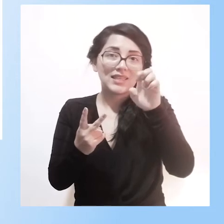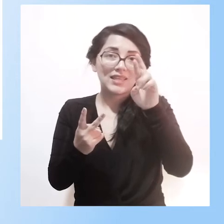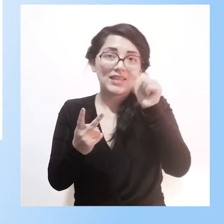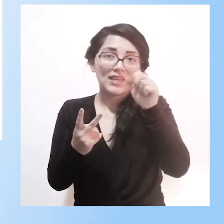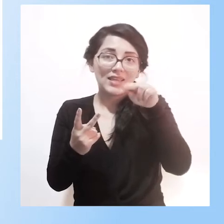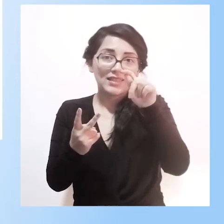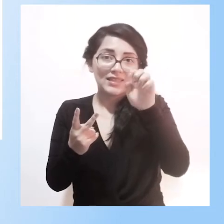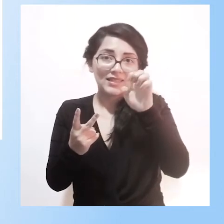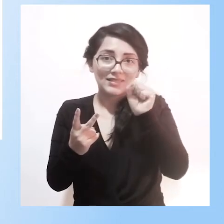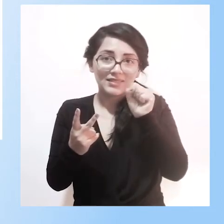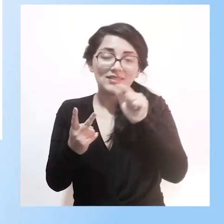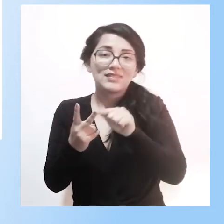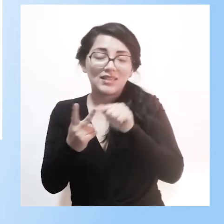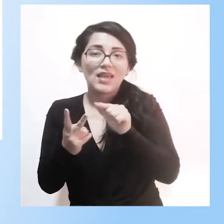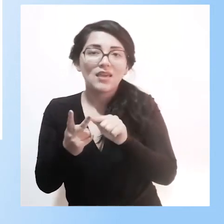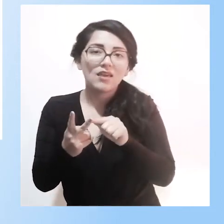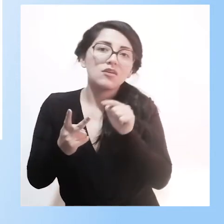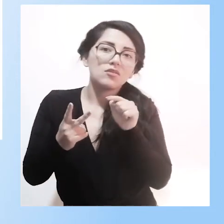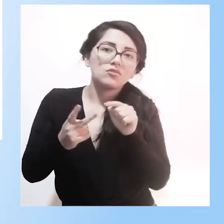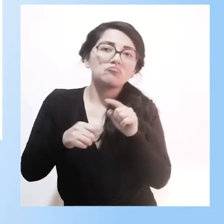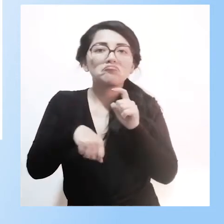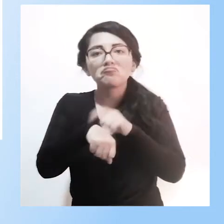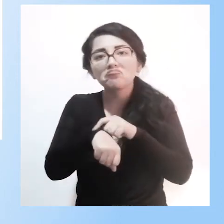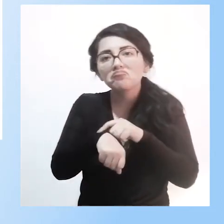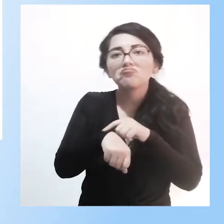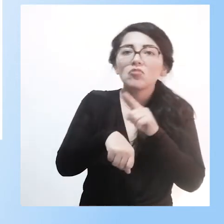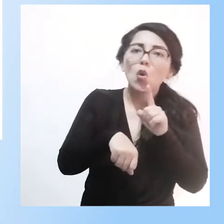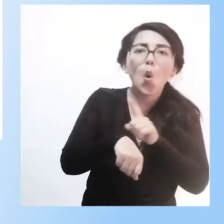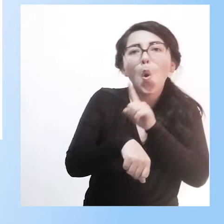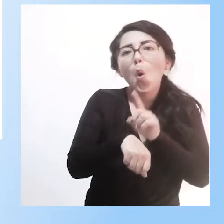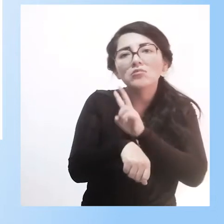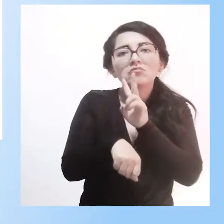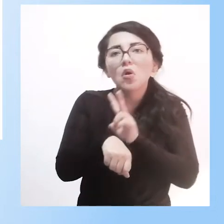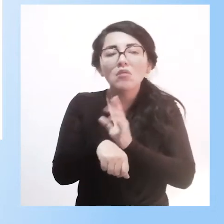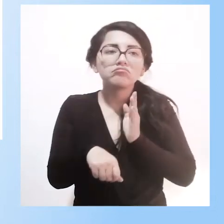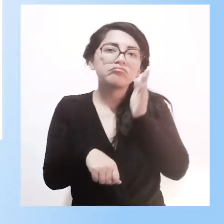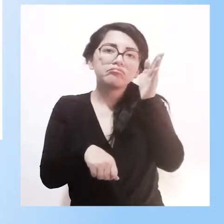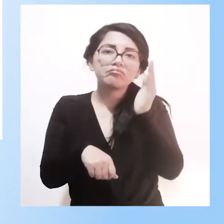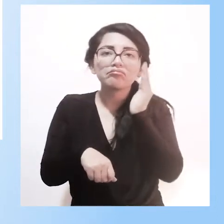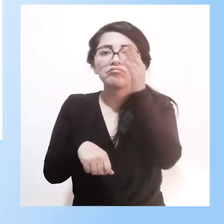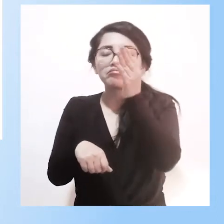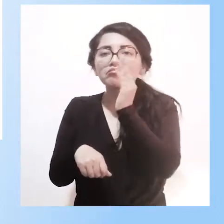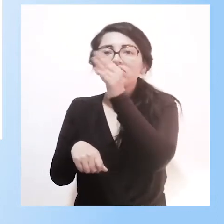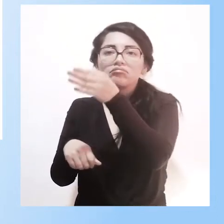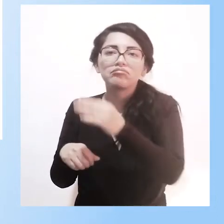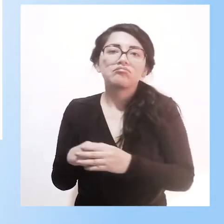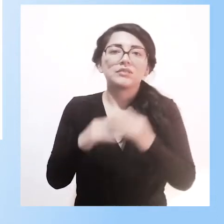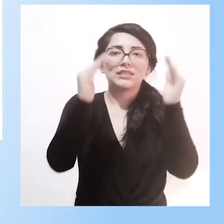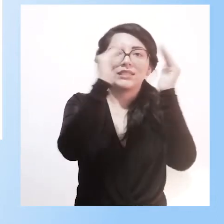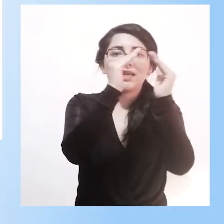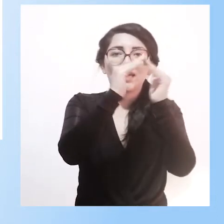al establecimiento de salud, y ellos se dirigen por horas, como dar tutorías por horas, se dirigen a dar esas tutorías a los